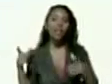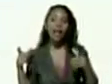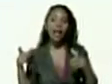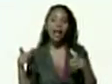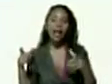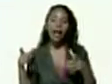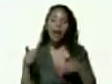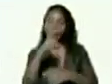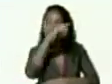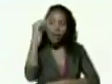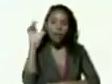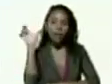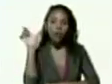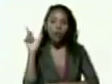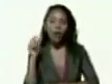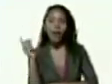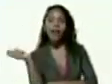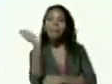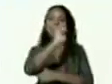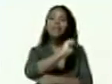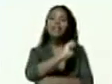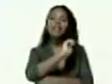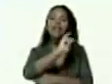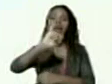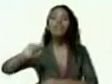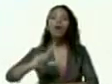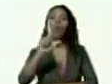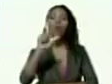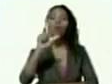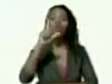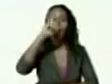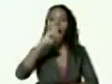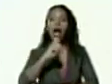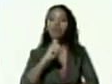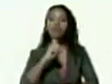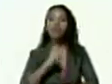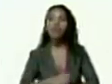hicimos en el mes de julio del año